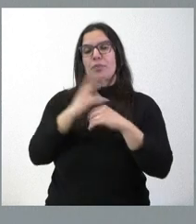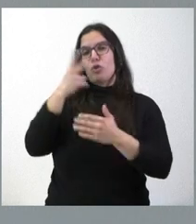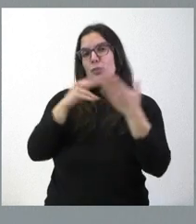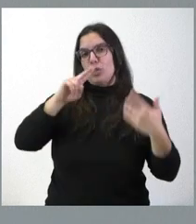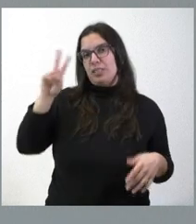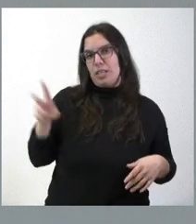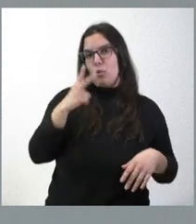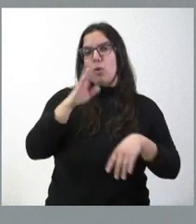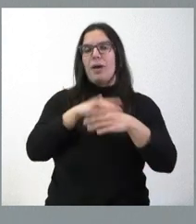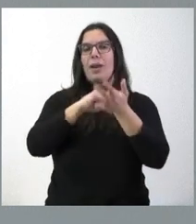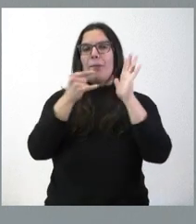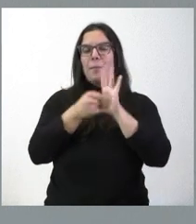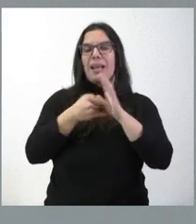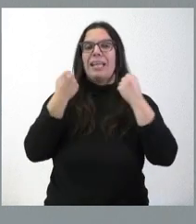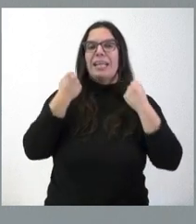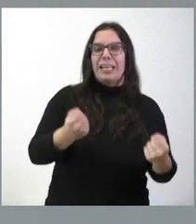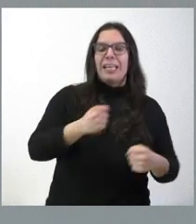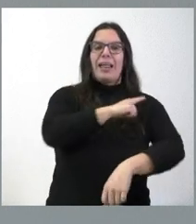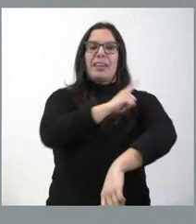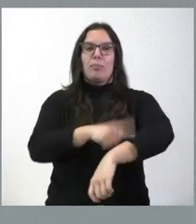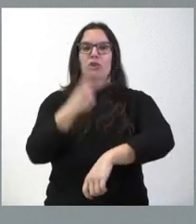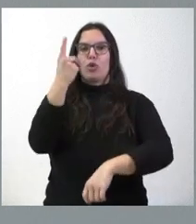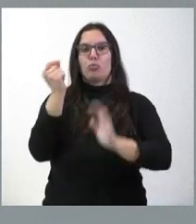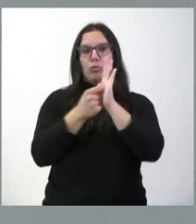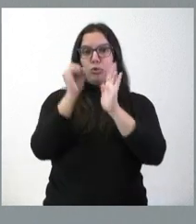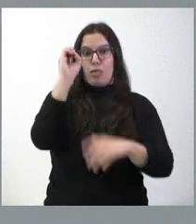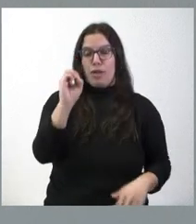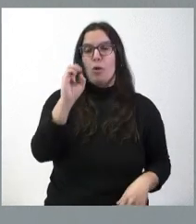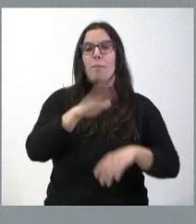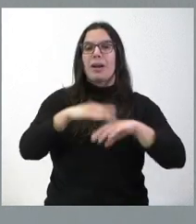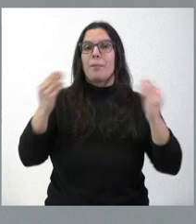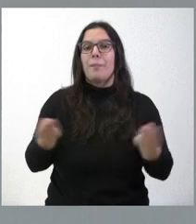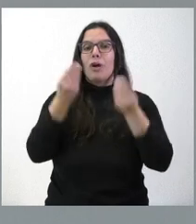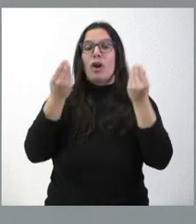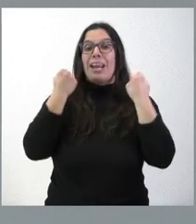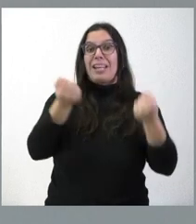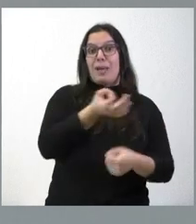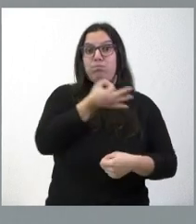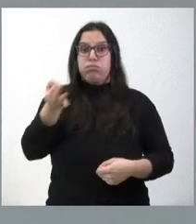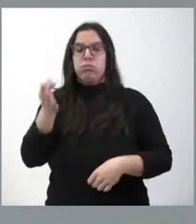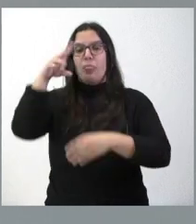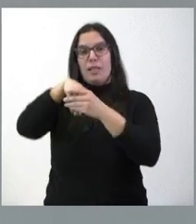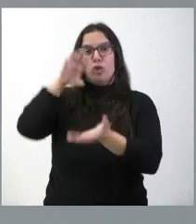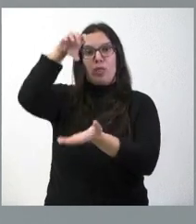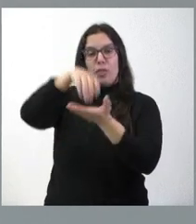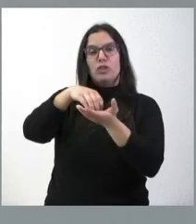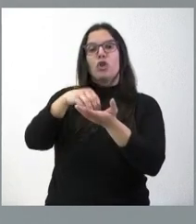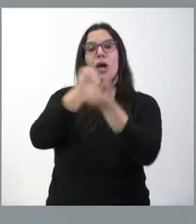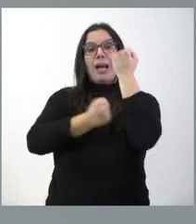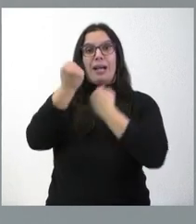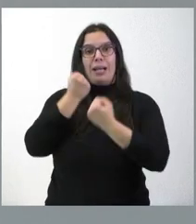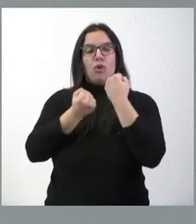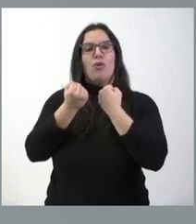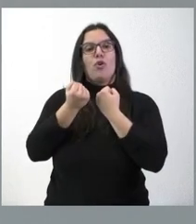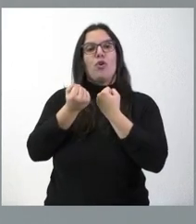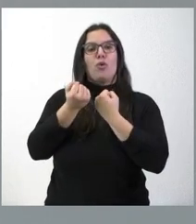para el Plan Energía Deporte 2.0, para mejorar la eficiencia energética de las instalaciones, la reducción de energía y bajar